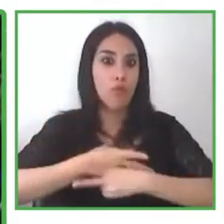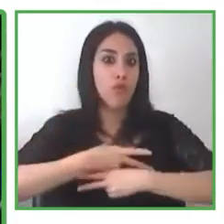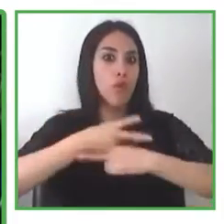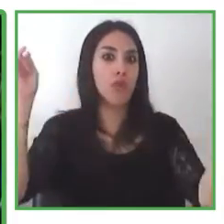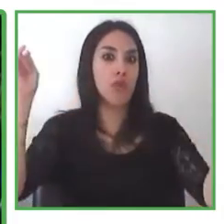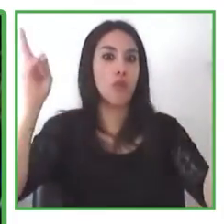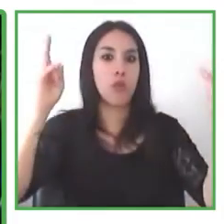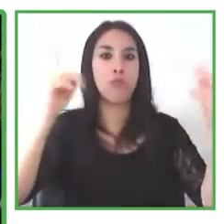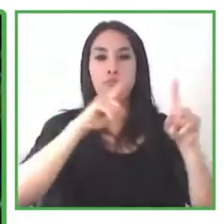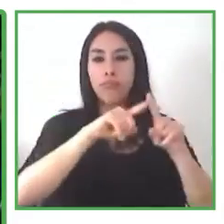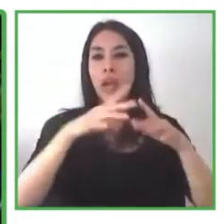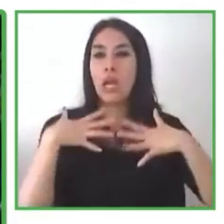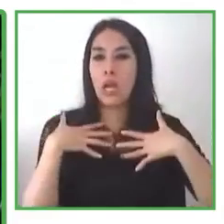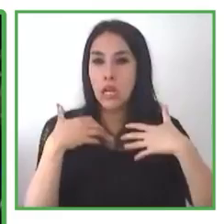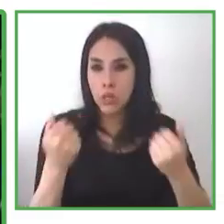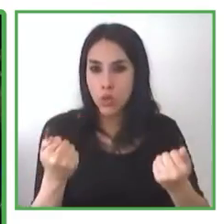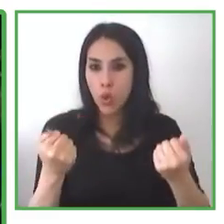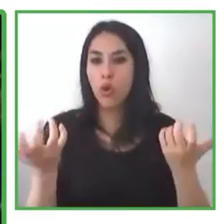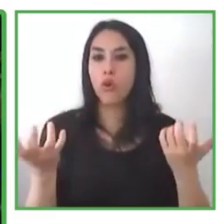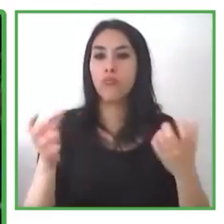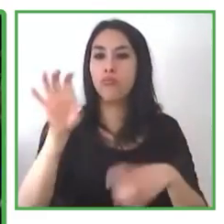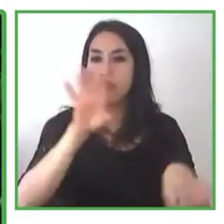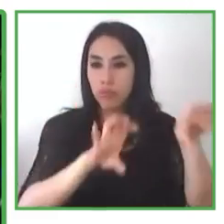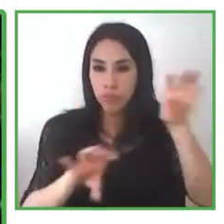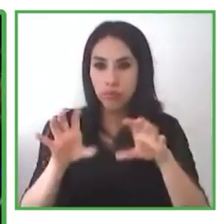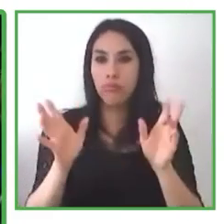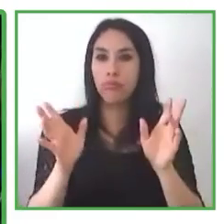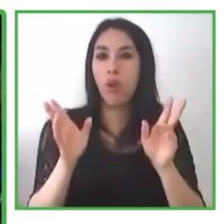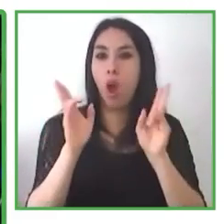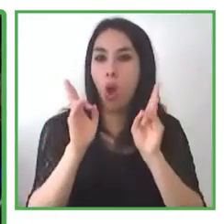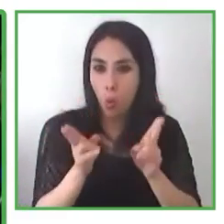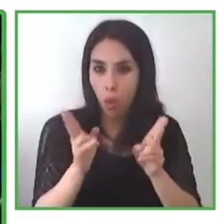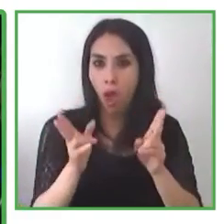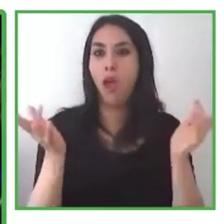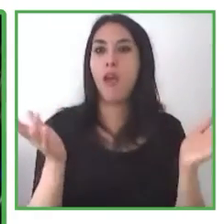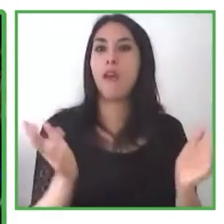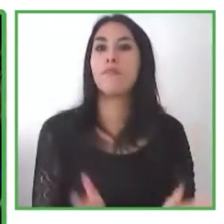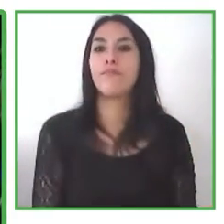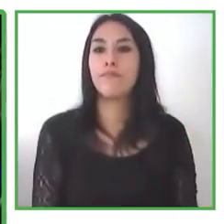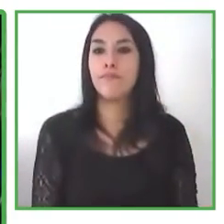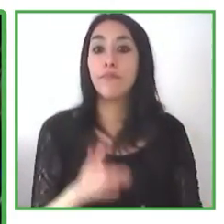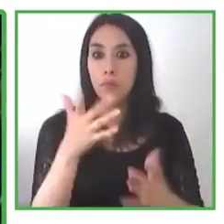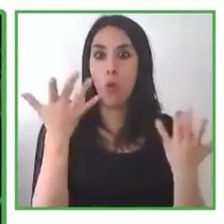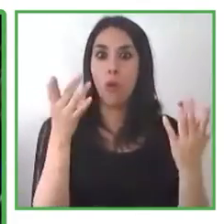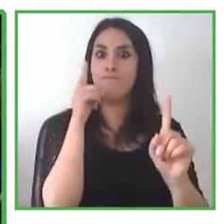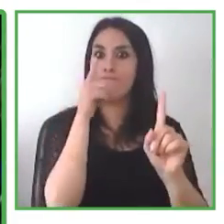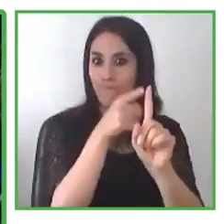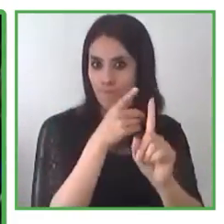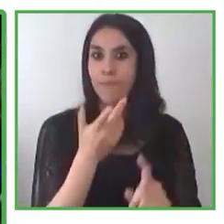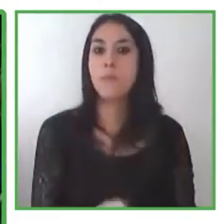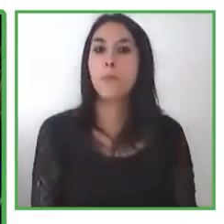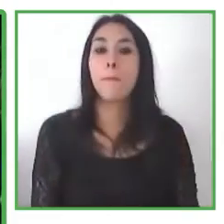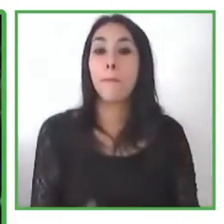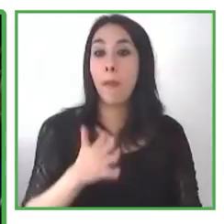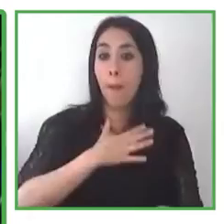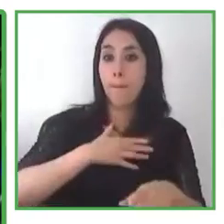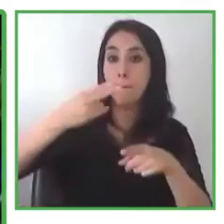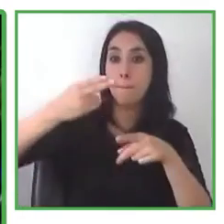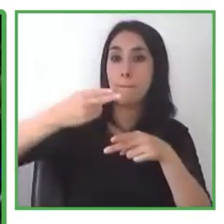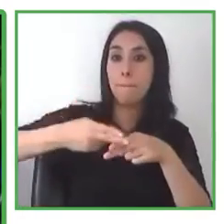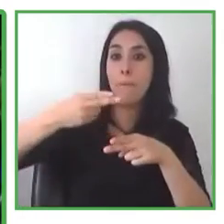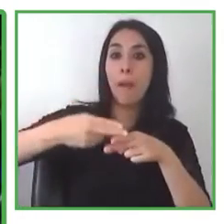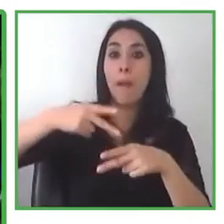público cada vez más creciente que necesita consumir alimentos saludables, orgánicos y sustentables. Soy Paulina